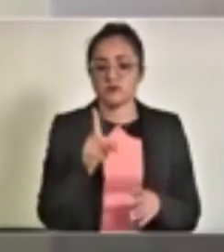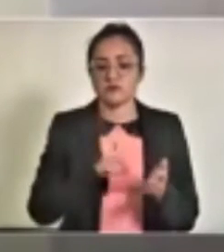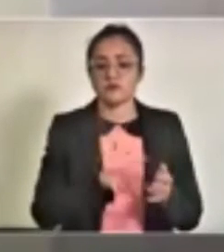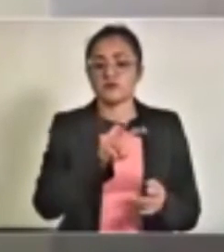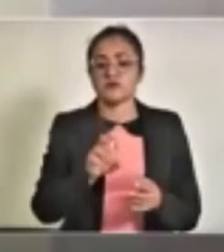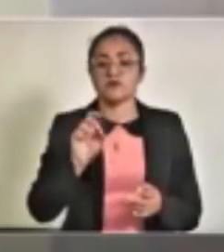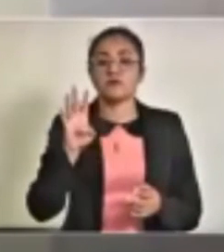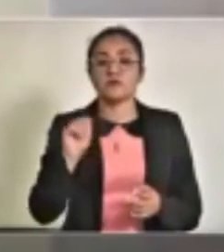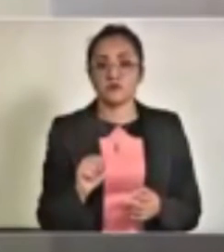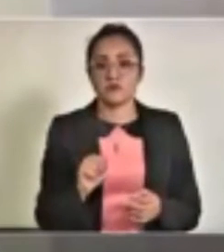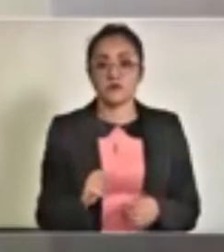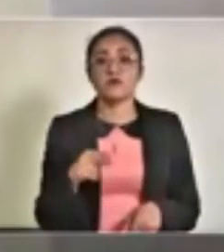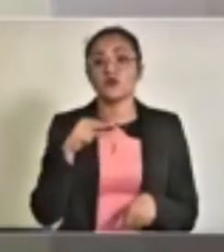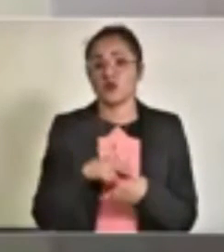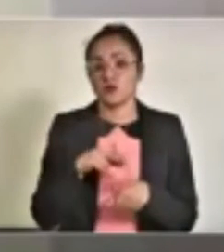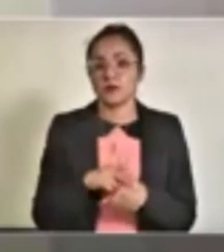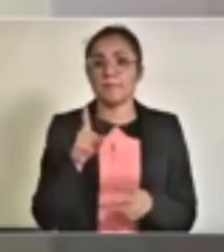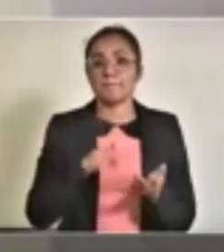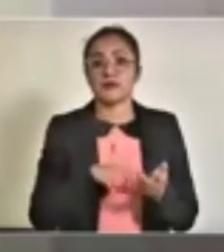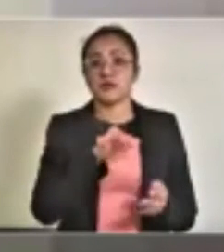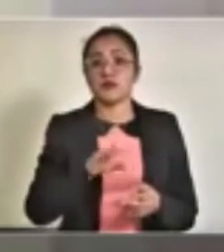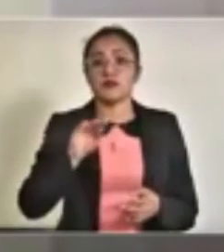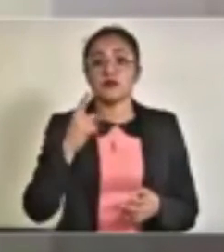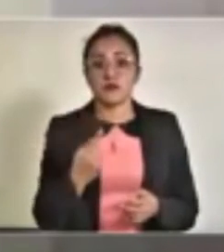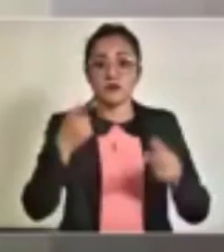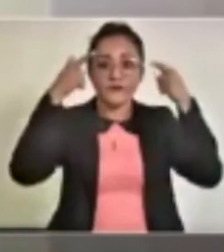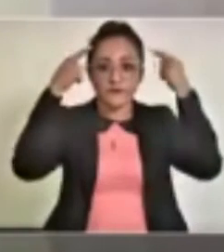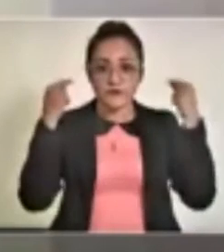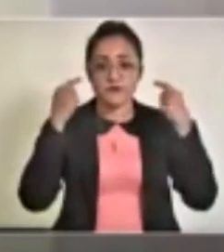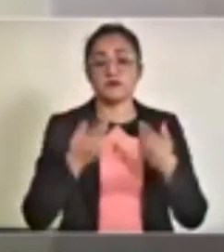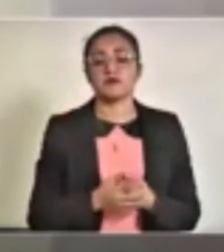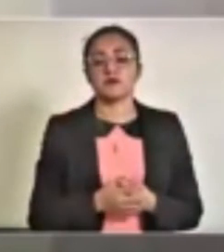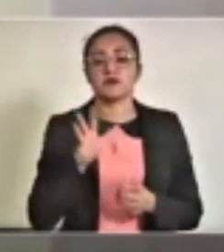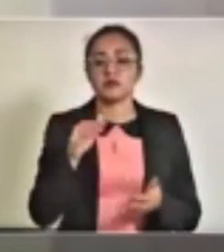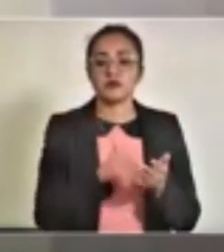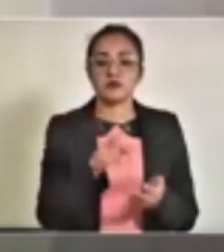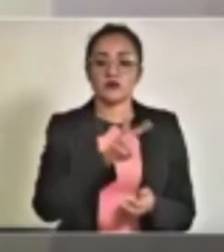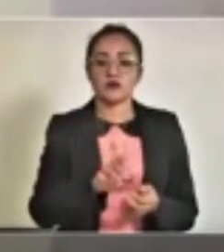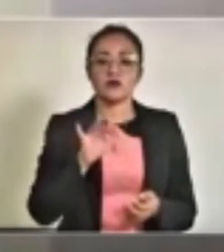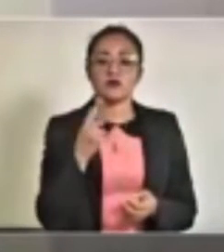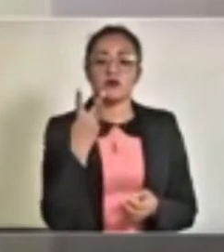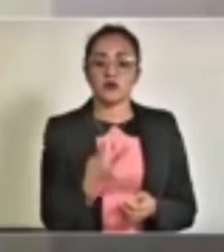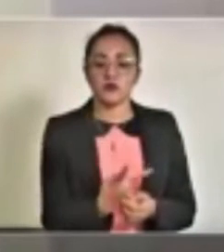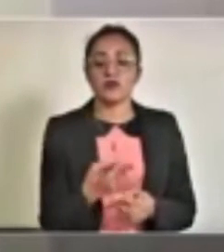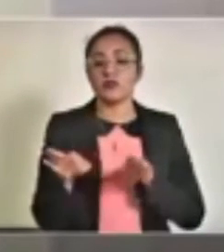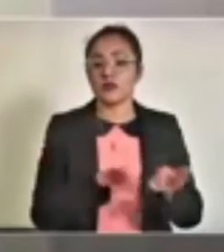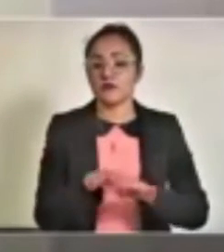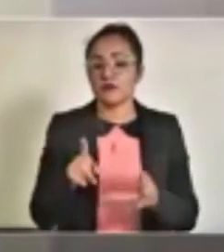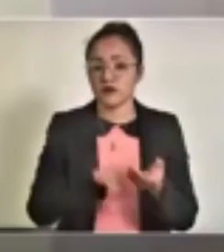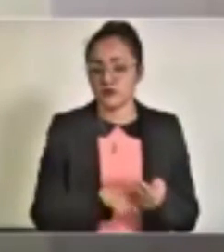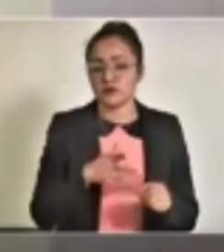,239 médicos, 1,591 enfermeras, 5,252 empleados,